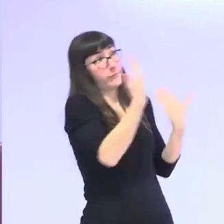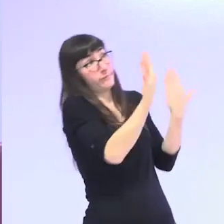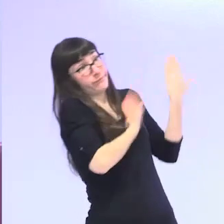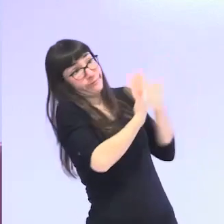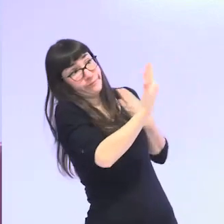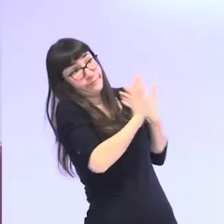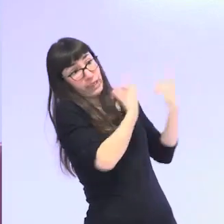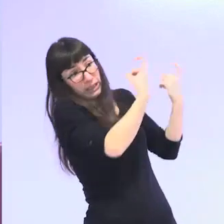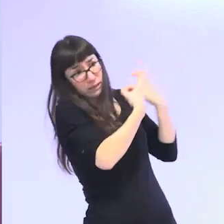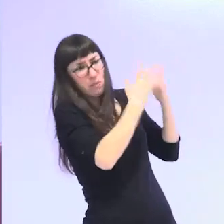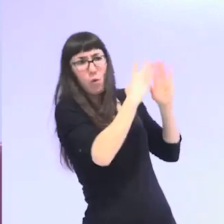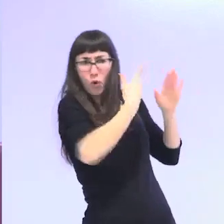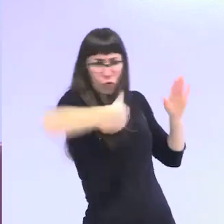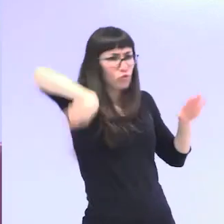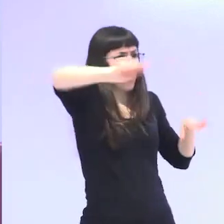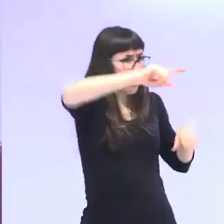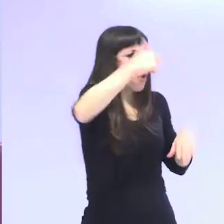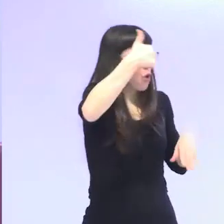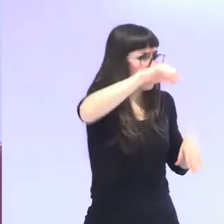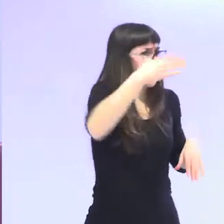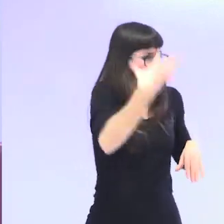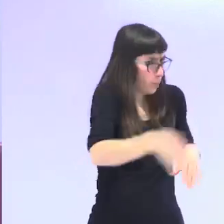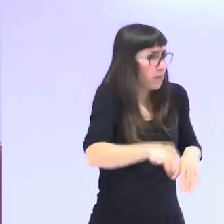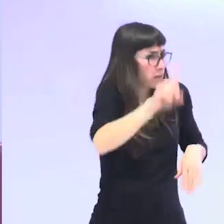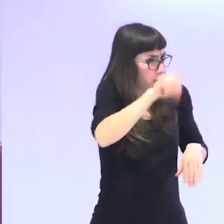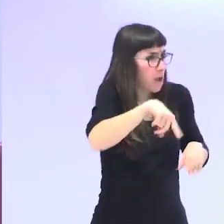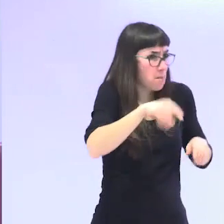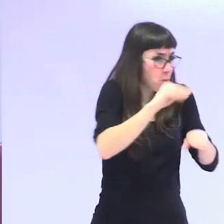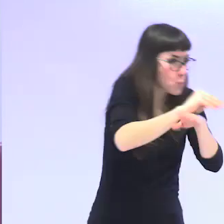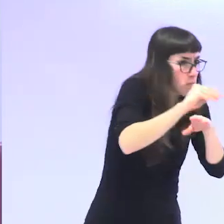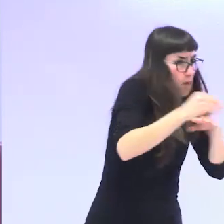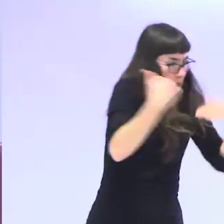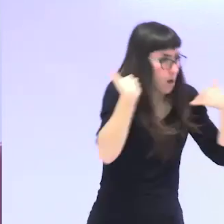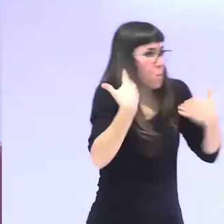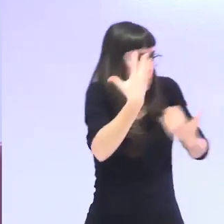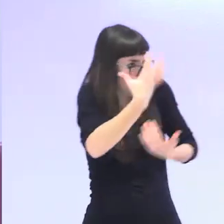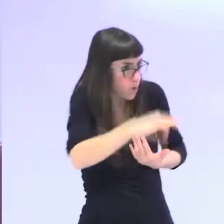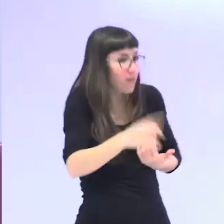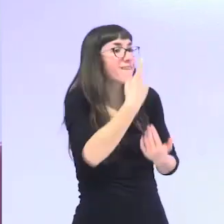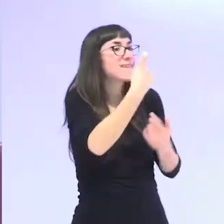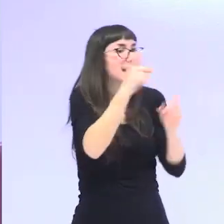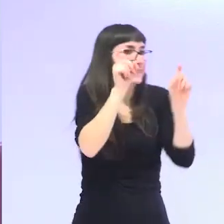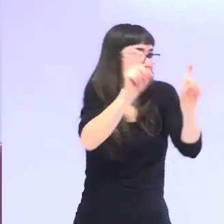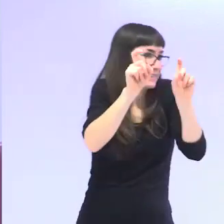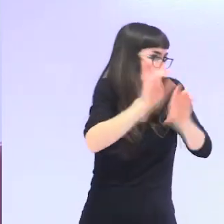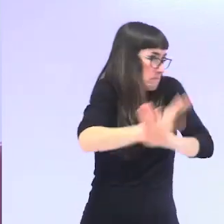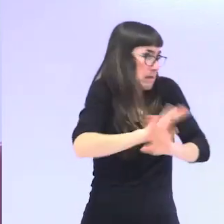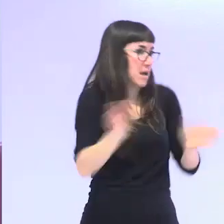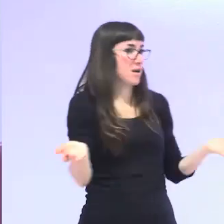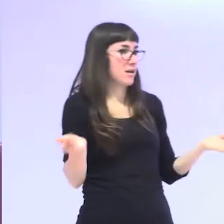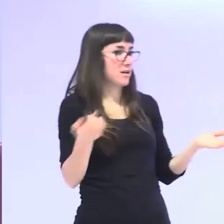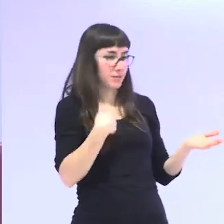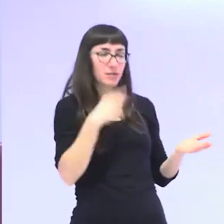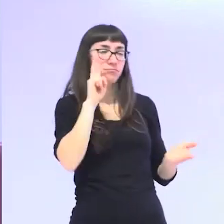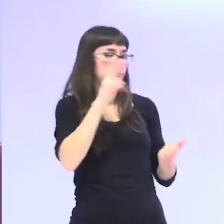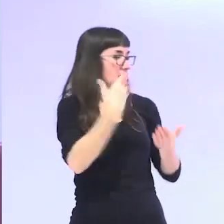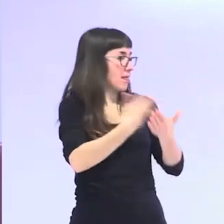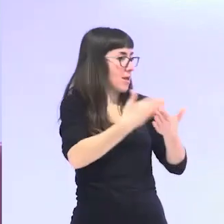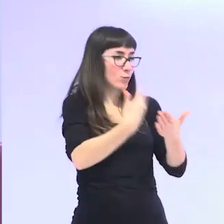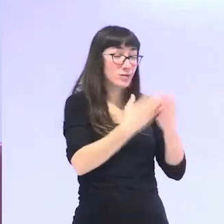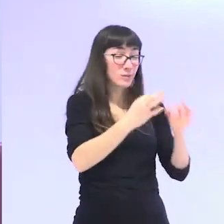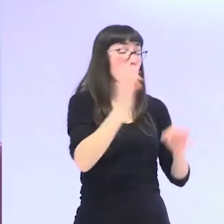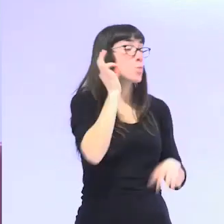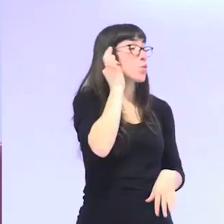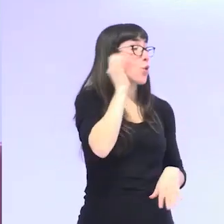es algo que hay que dejar de hacer porque yo sí que he comprobado lo quiero poner en valor pero sí que he comprobado que aquellas mujeres mayores que